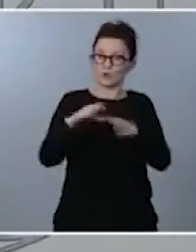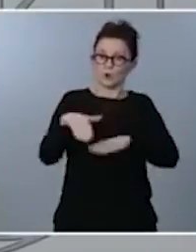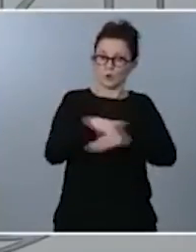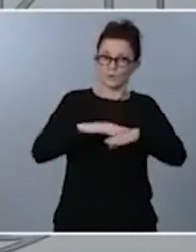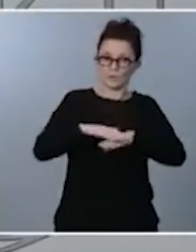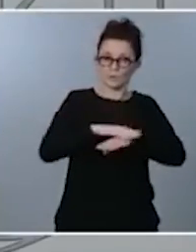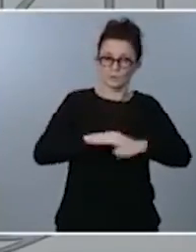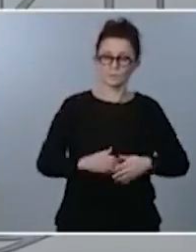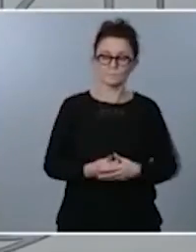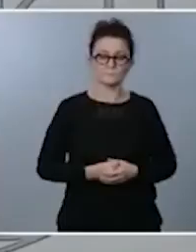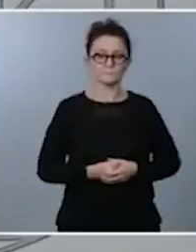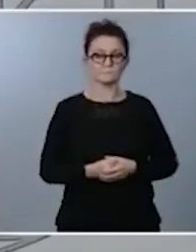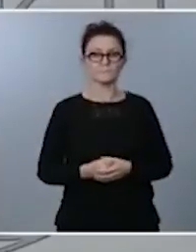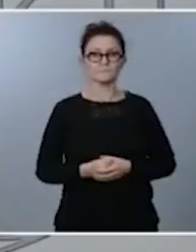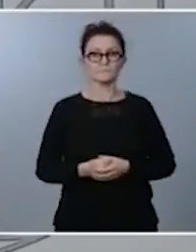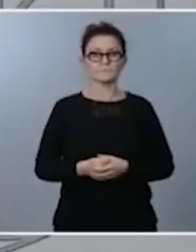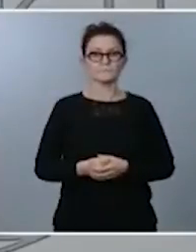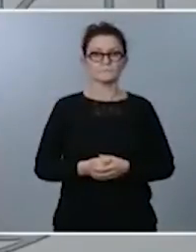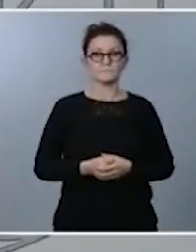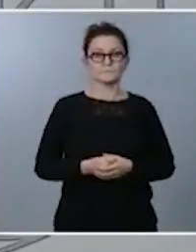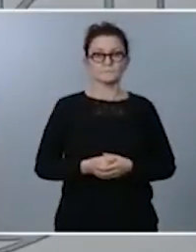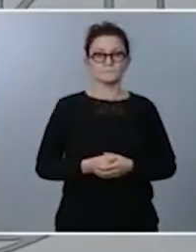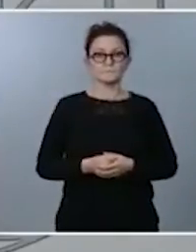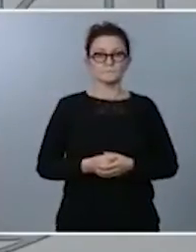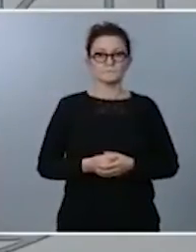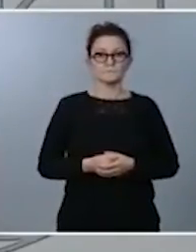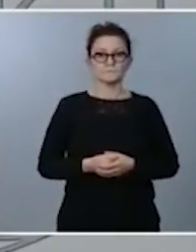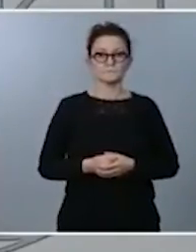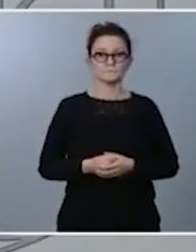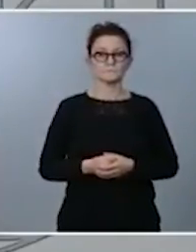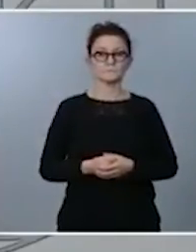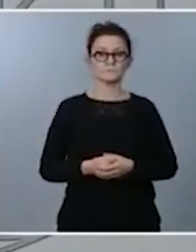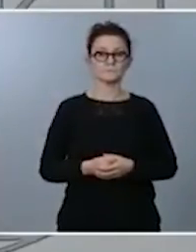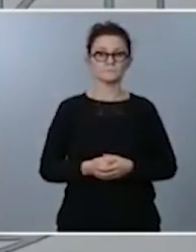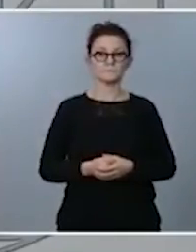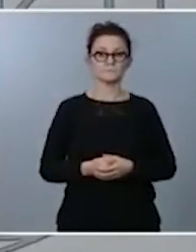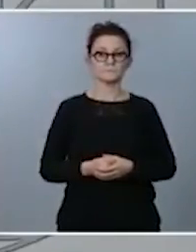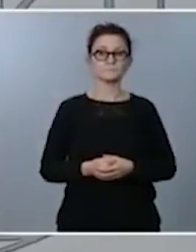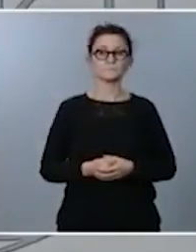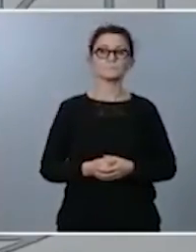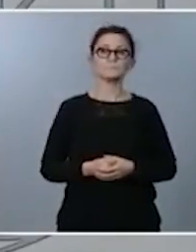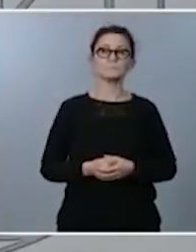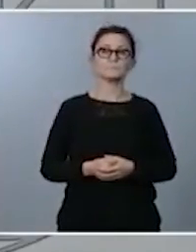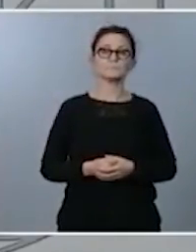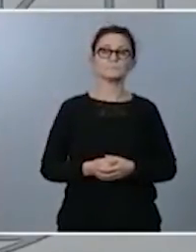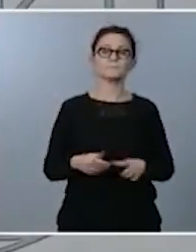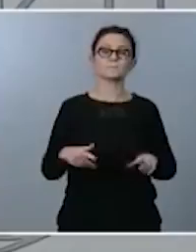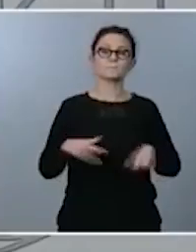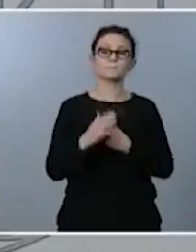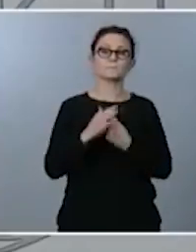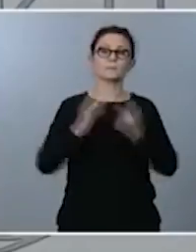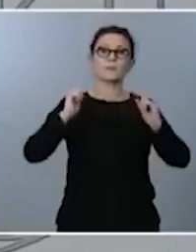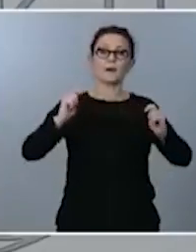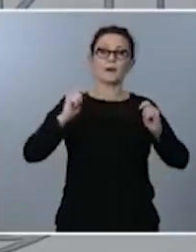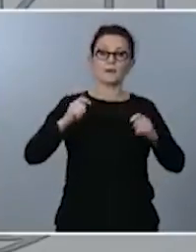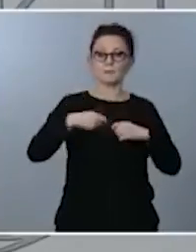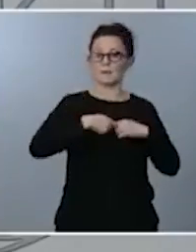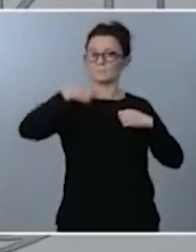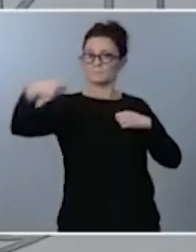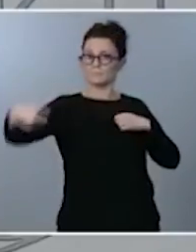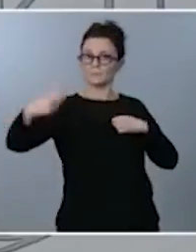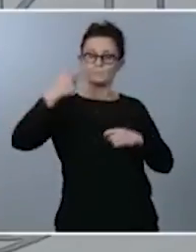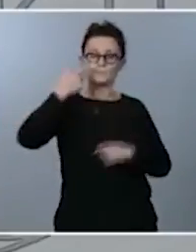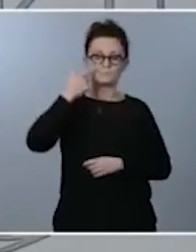en relación con el alcance del estado de alarma efectivamente el elemento diferencial de este